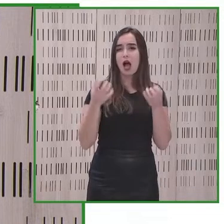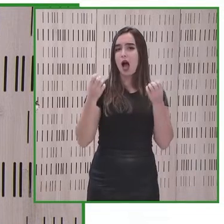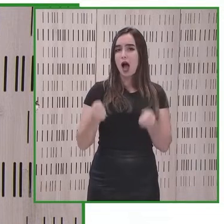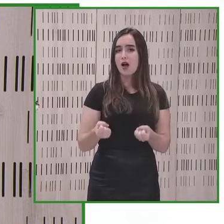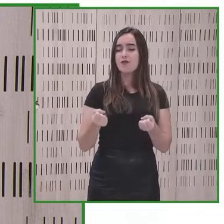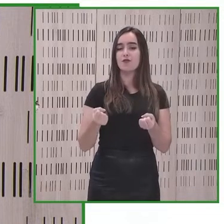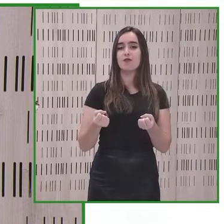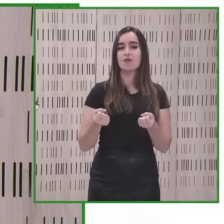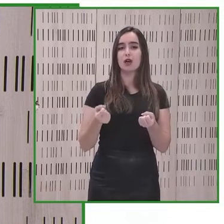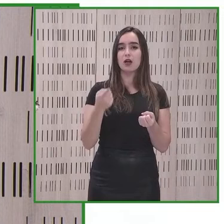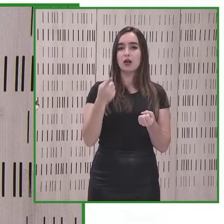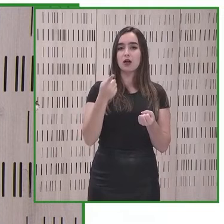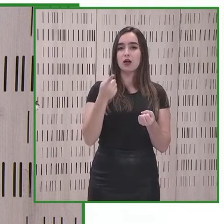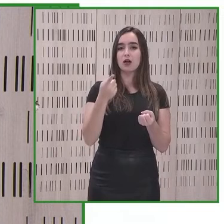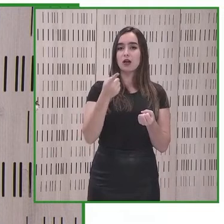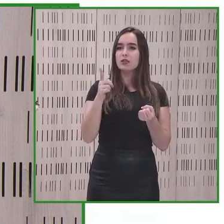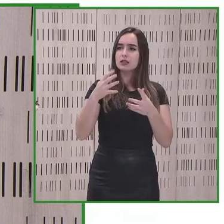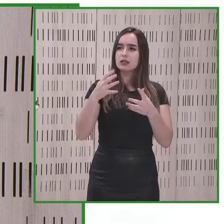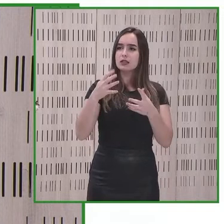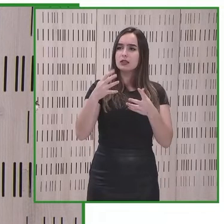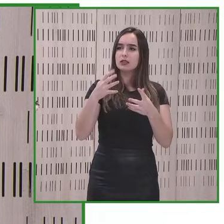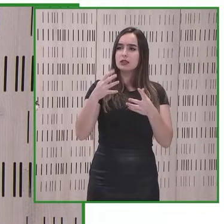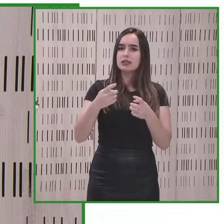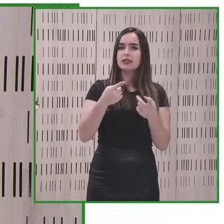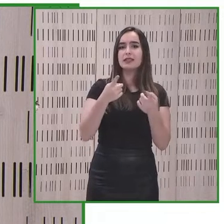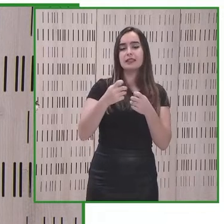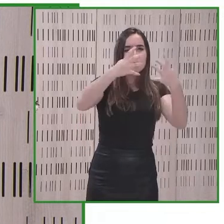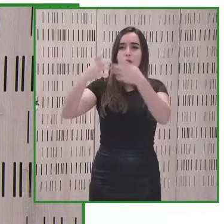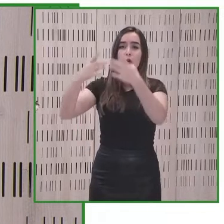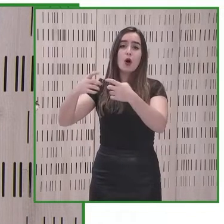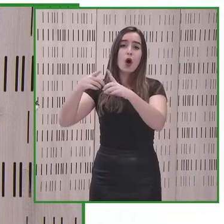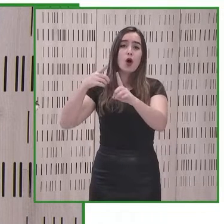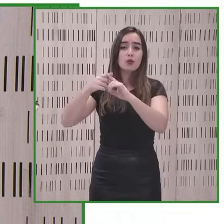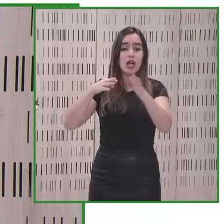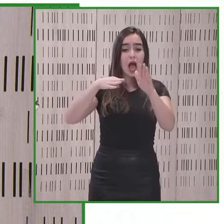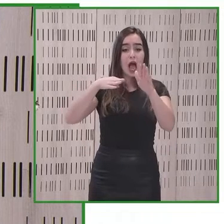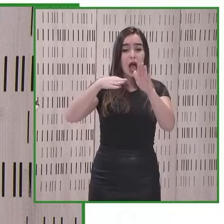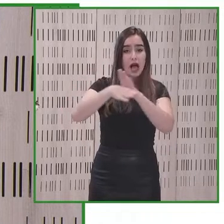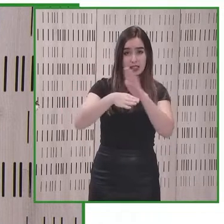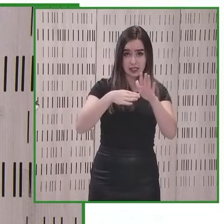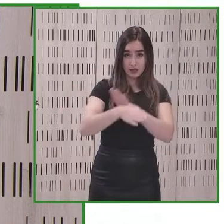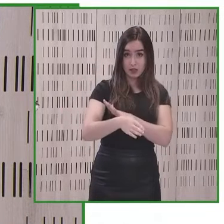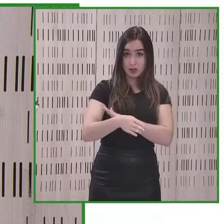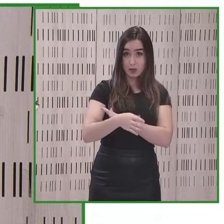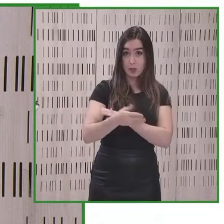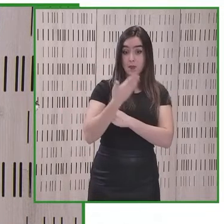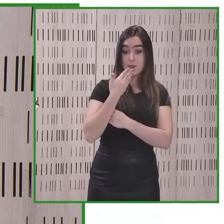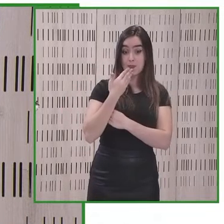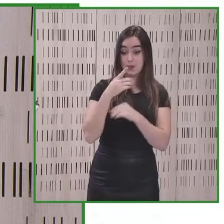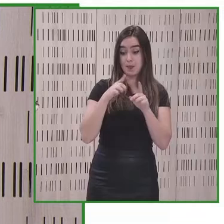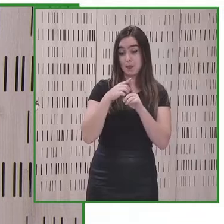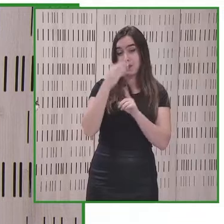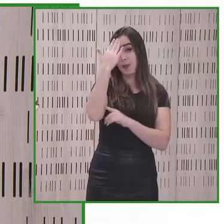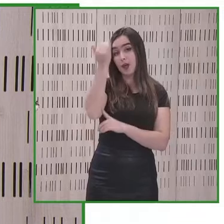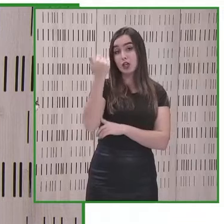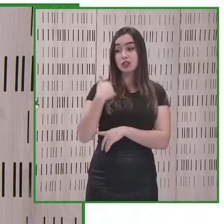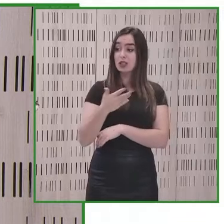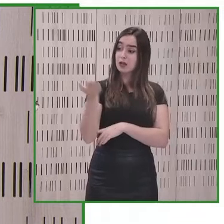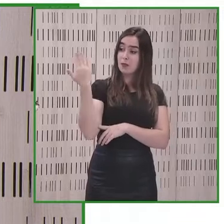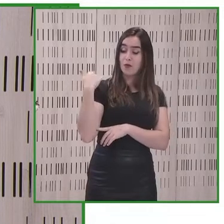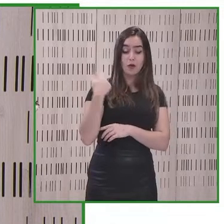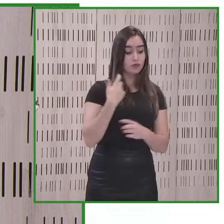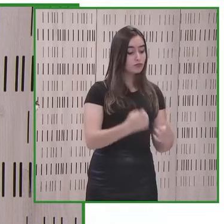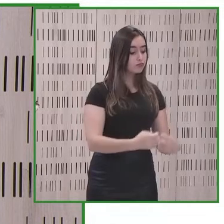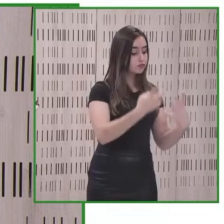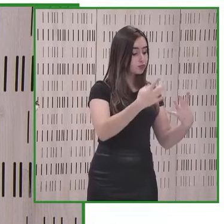que les faltan teniendo en cuenta la accesibilidad lo que se hizo mal cuando los recursos son escasos no por lo